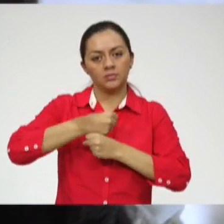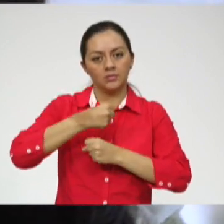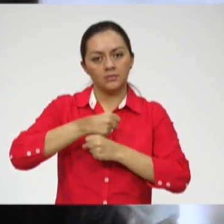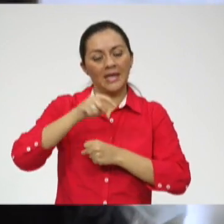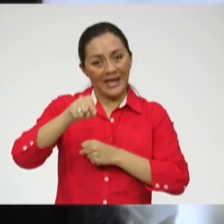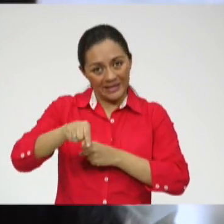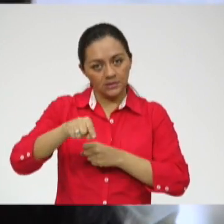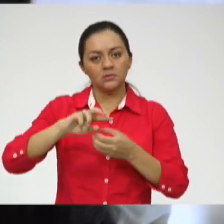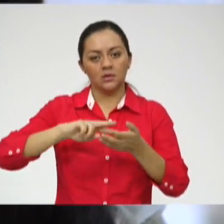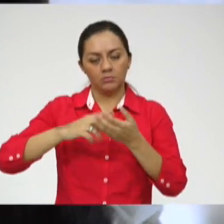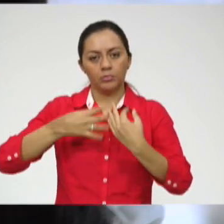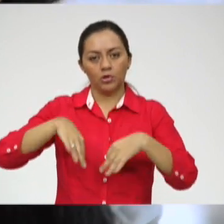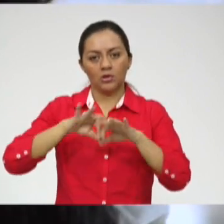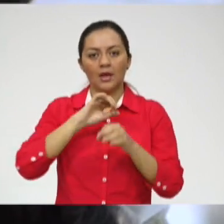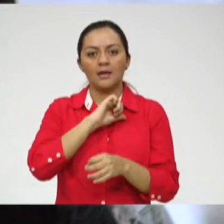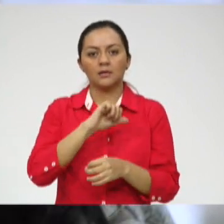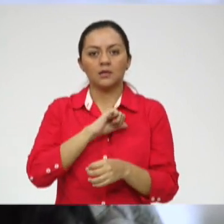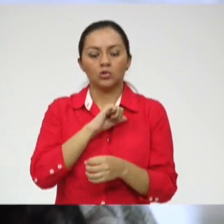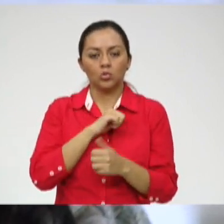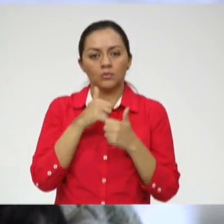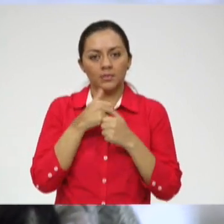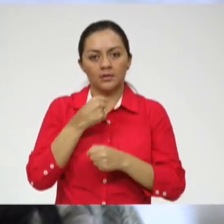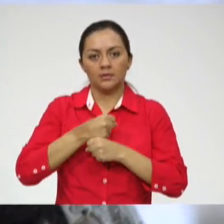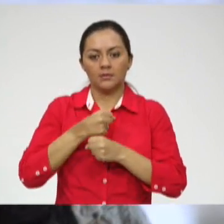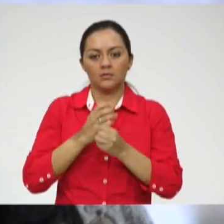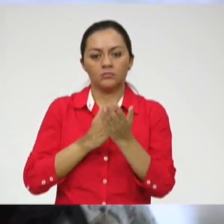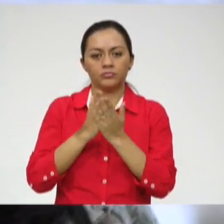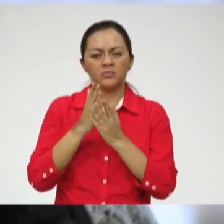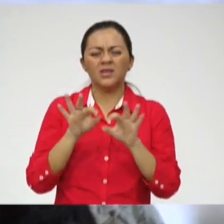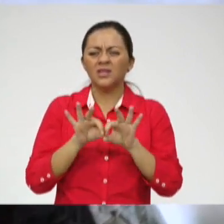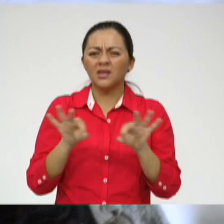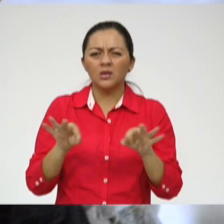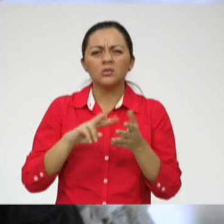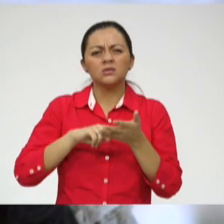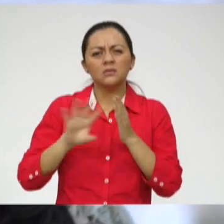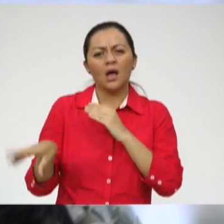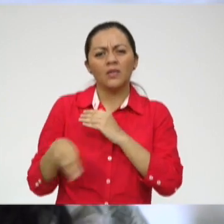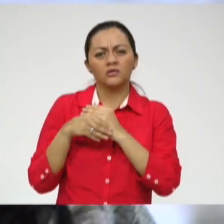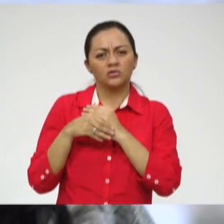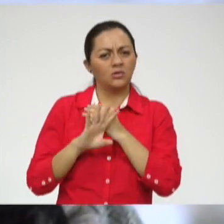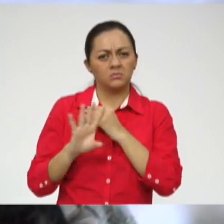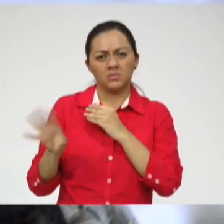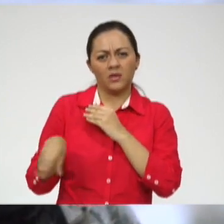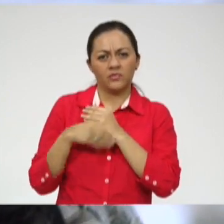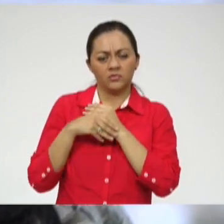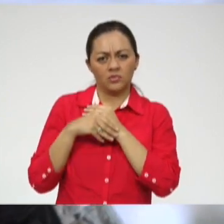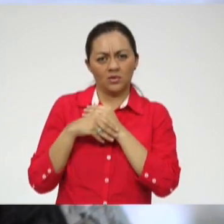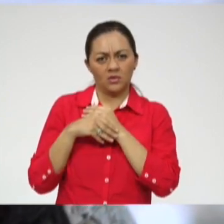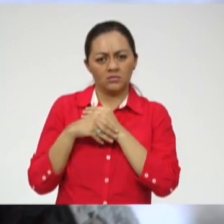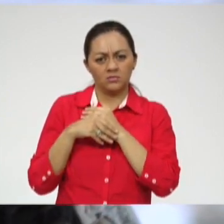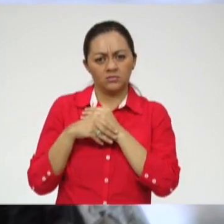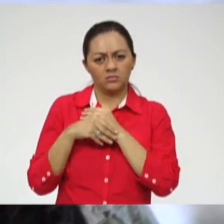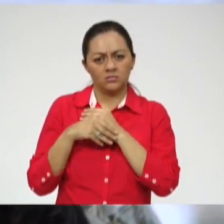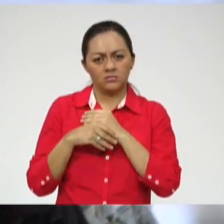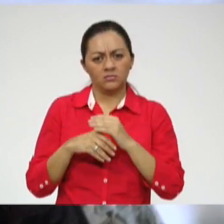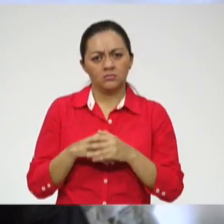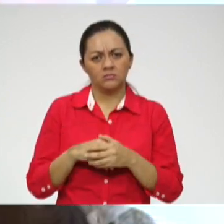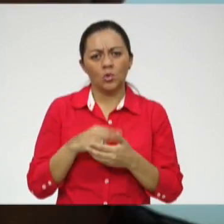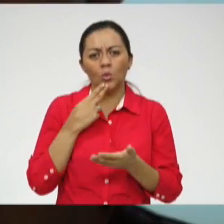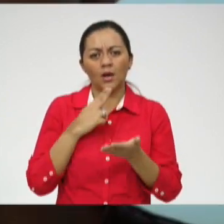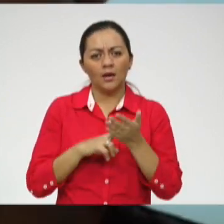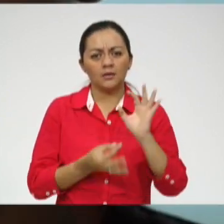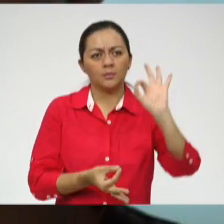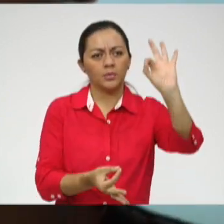es lo que te garantiza tener. El título es como que un adicional, solo es una carta de presentación.